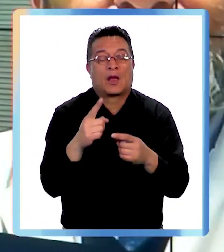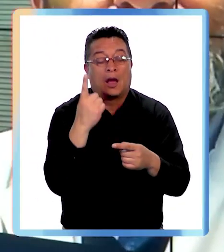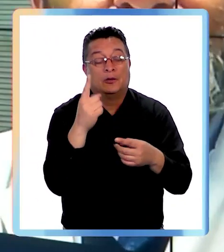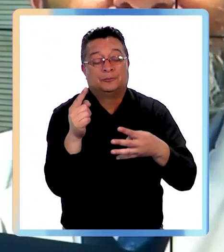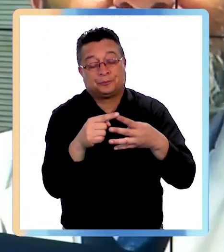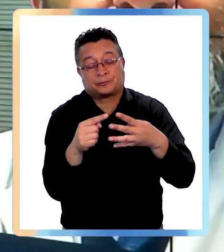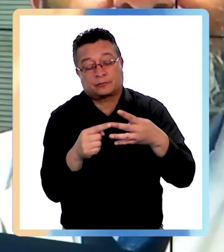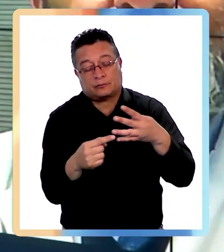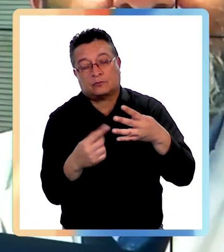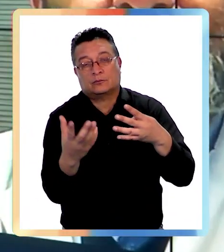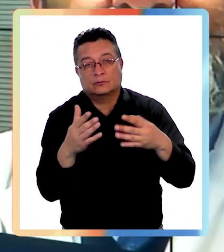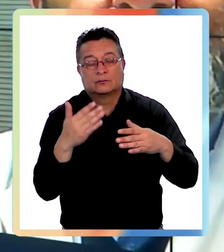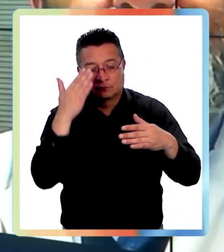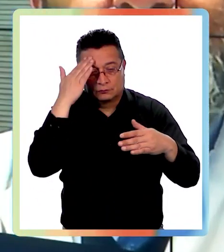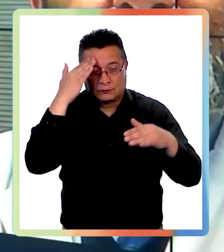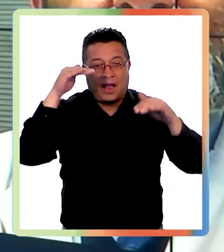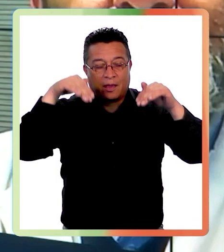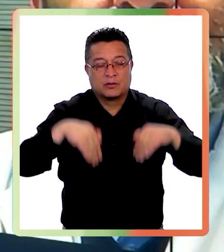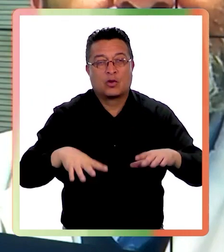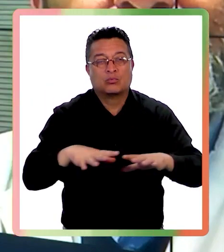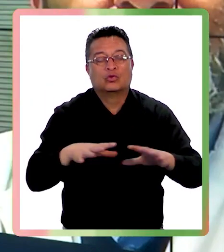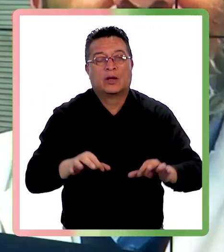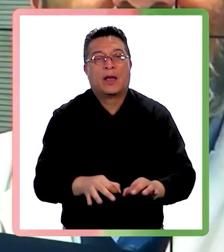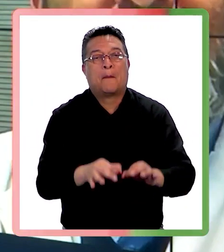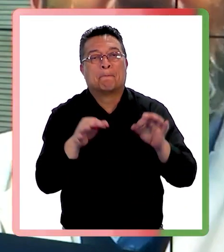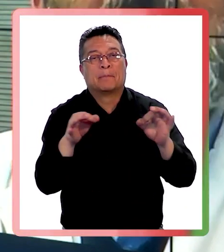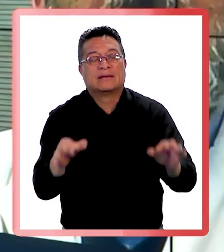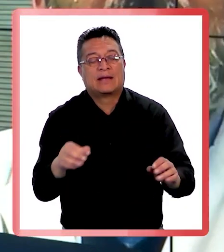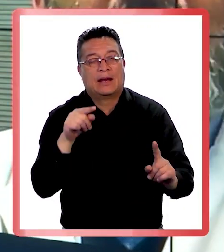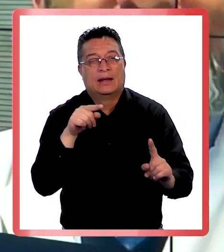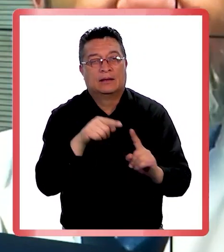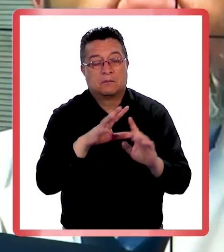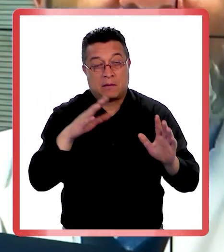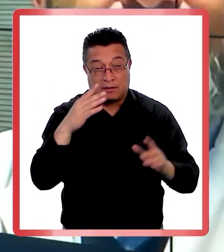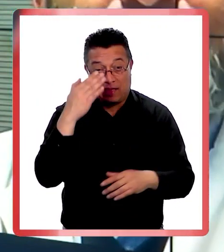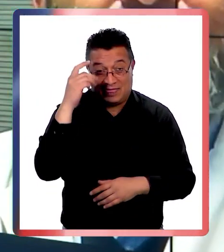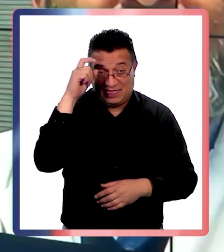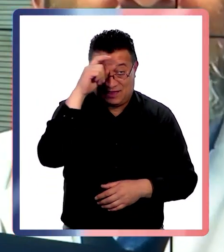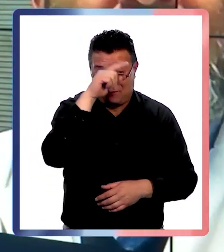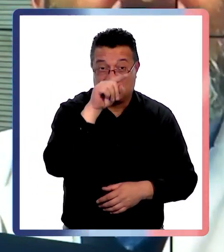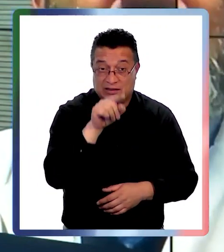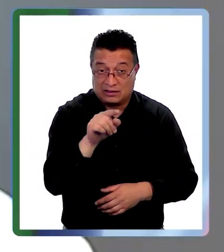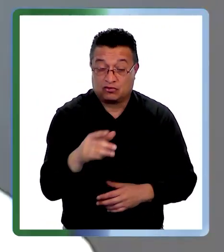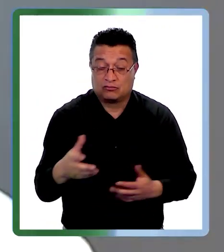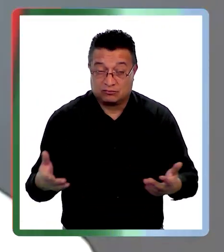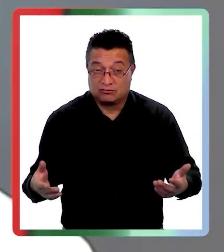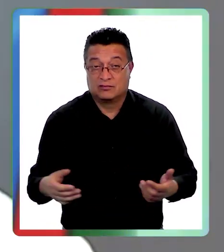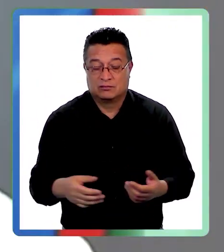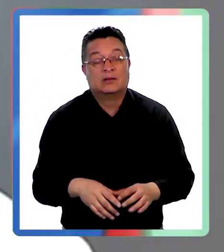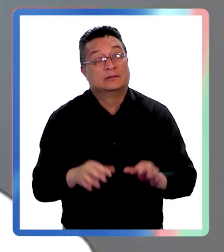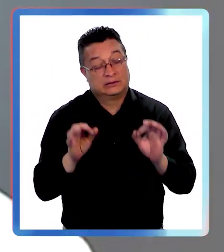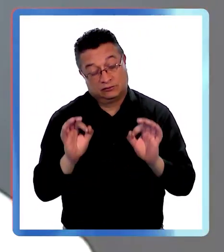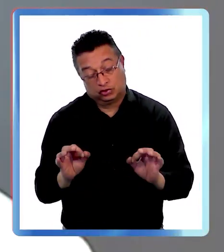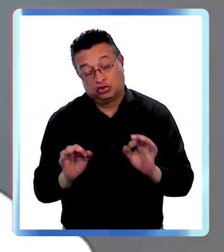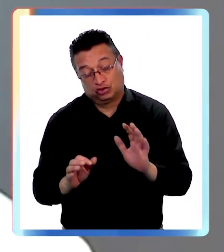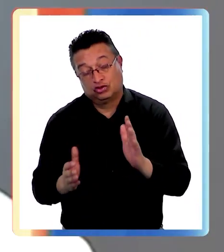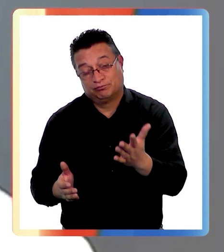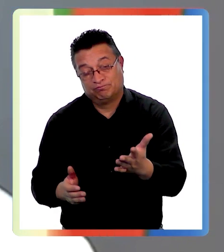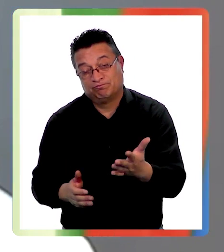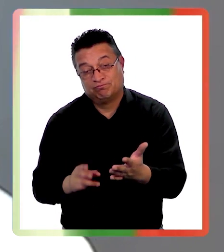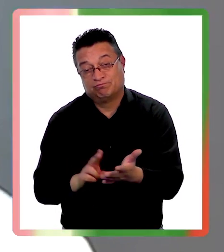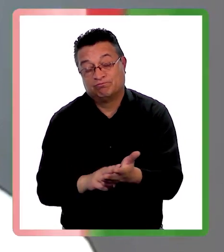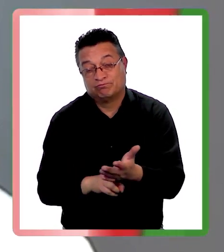tipo de depresión finalmente que es muy específico, ¿no? Es más complicado también por lo mismo. Justamente, ¿no? Porque,